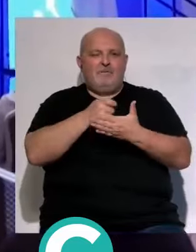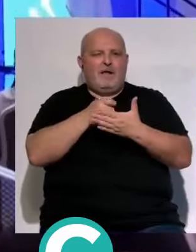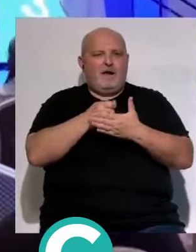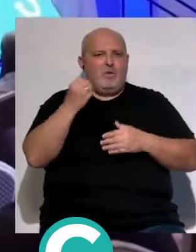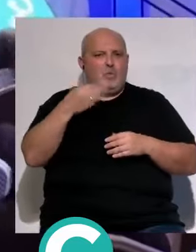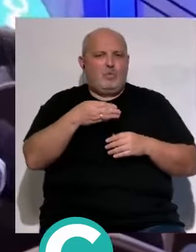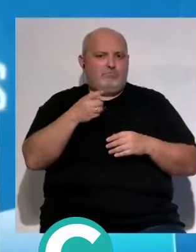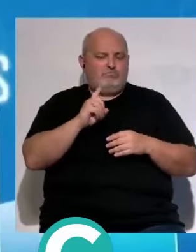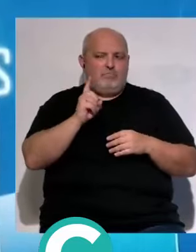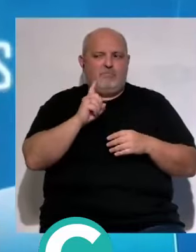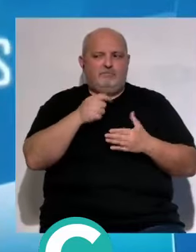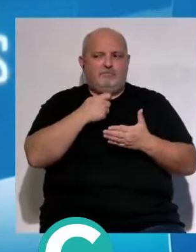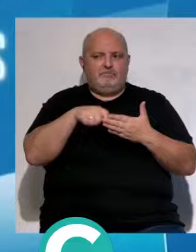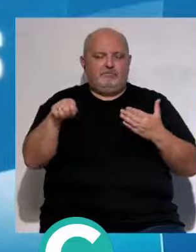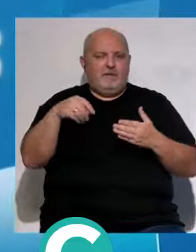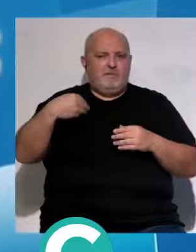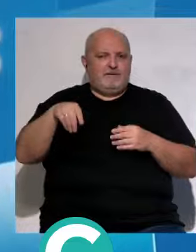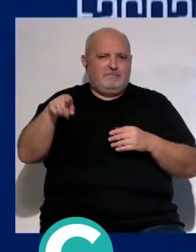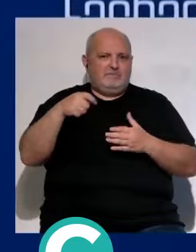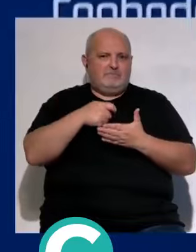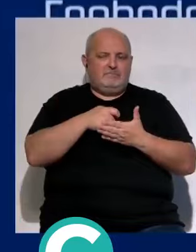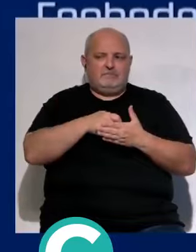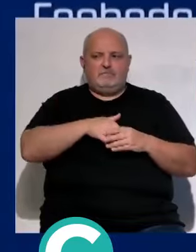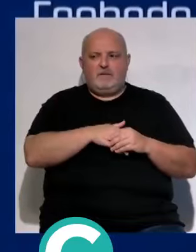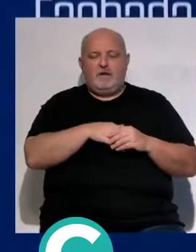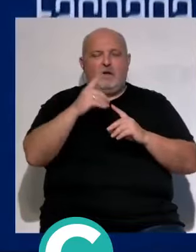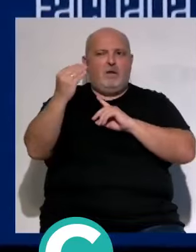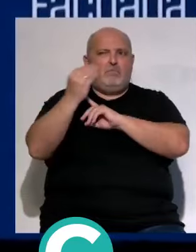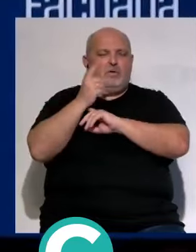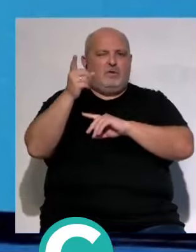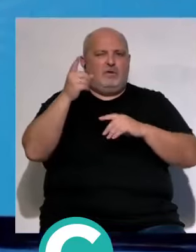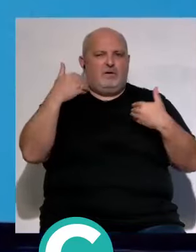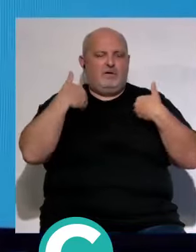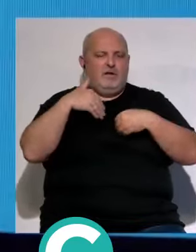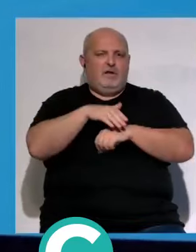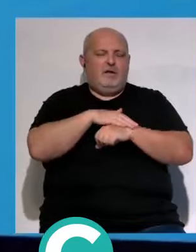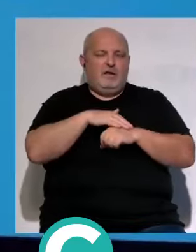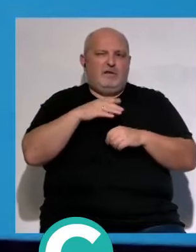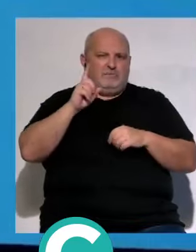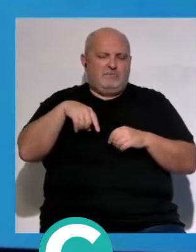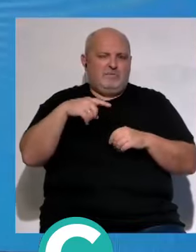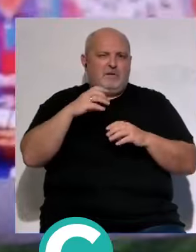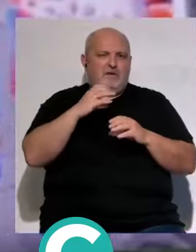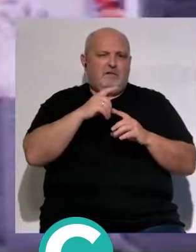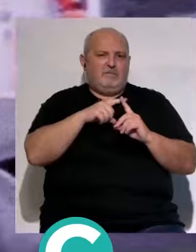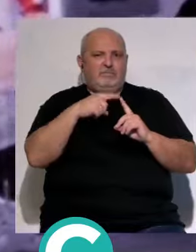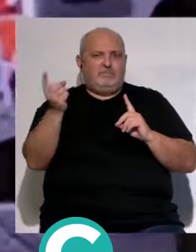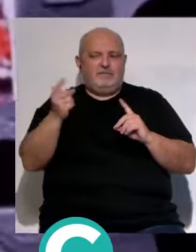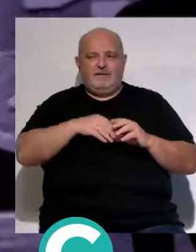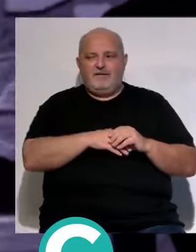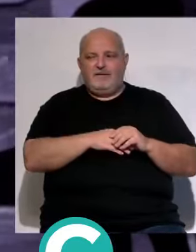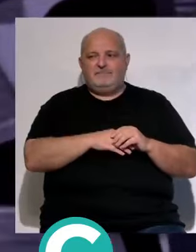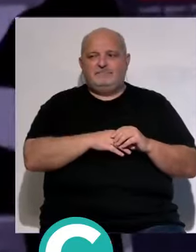el club lo paga el Vizcaíno el Indes el Indes lo paga Vizcaíno y van en autobús yo creo que esto